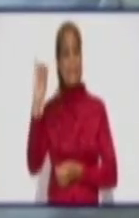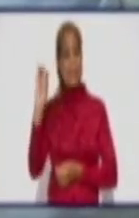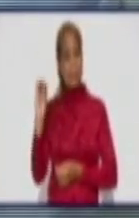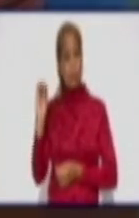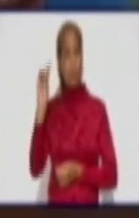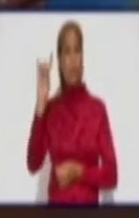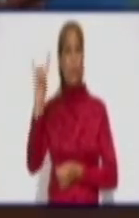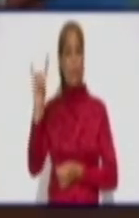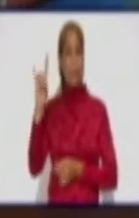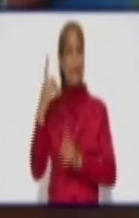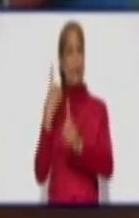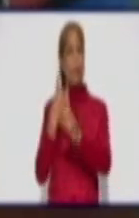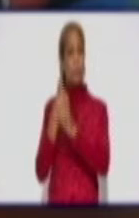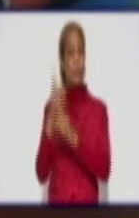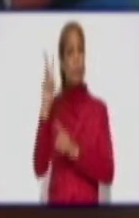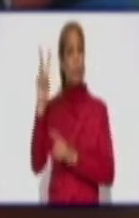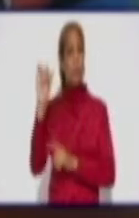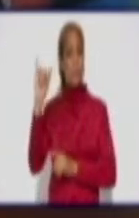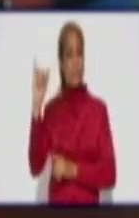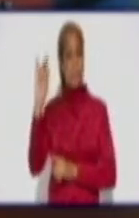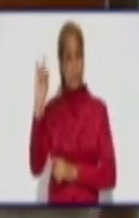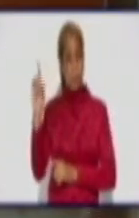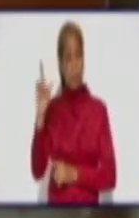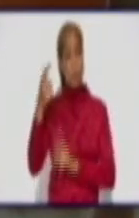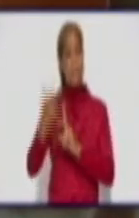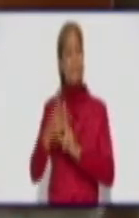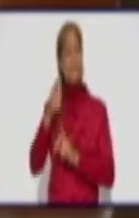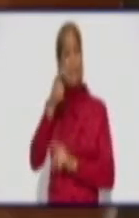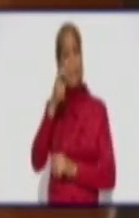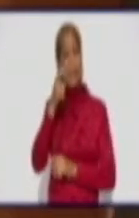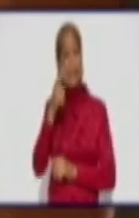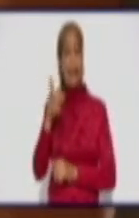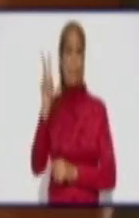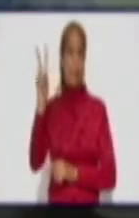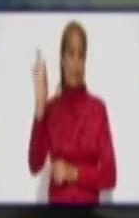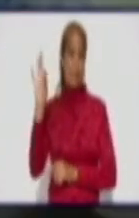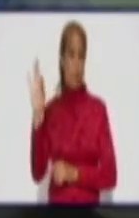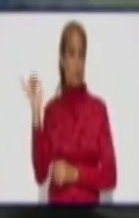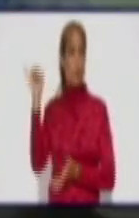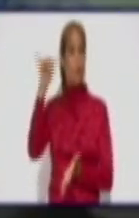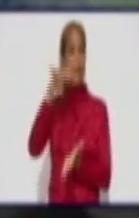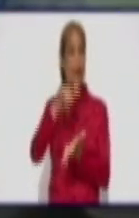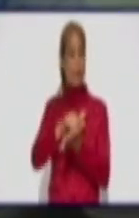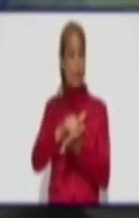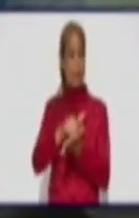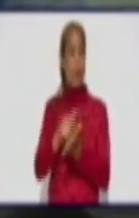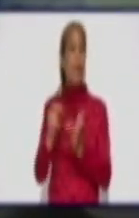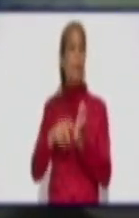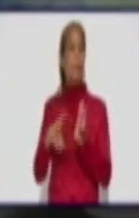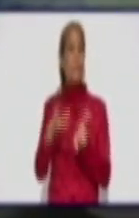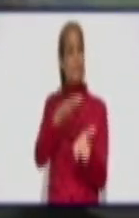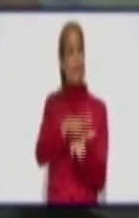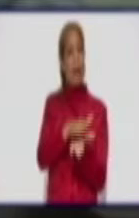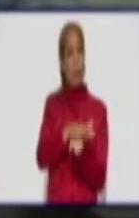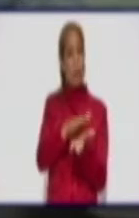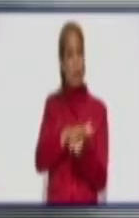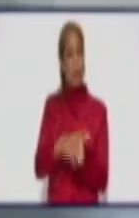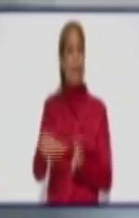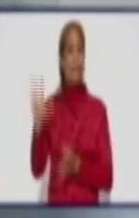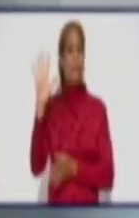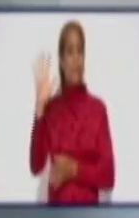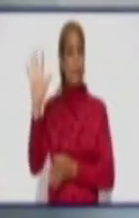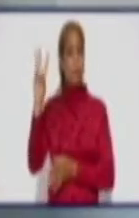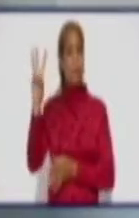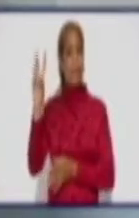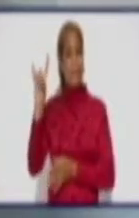contacto 261 y se vigilan 28 viajeros. La provincia acumula ya 8.539 casos